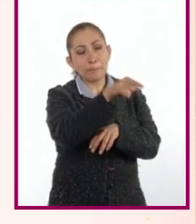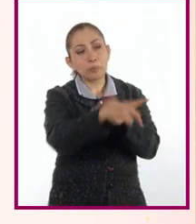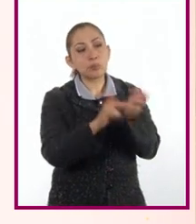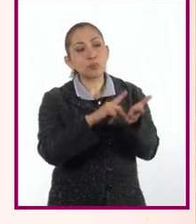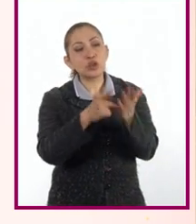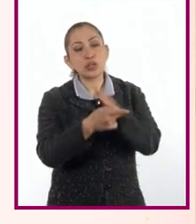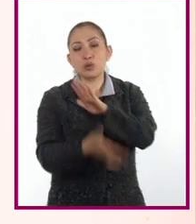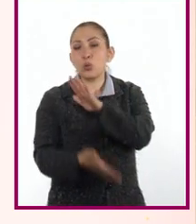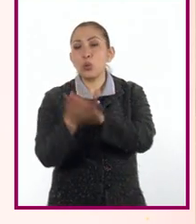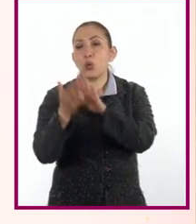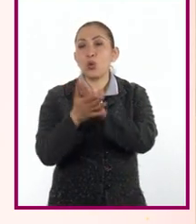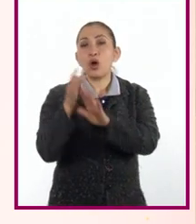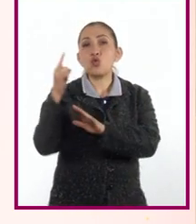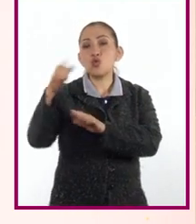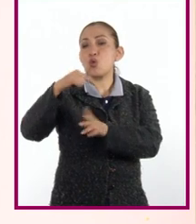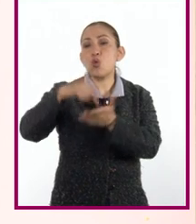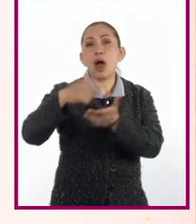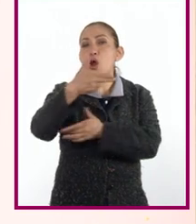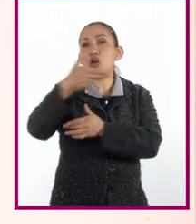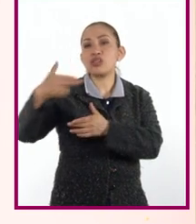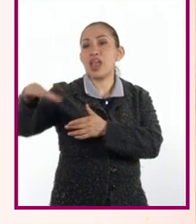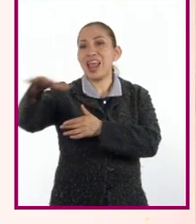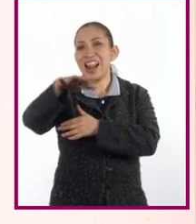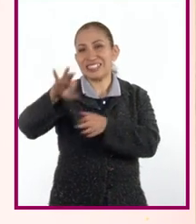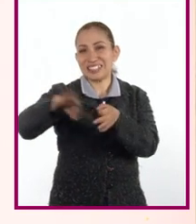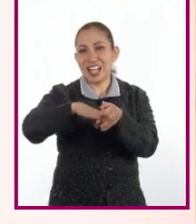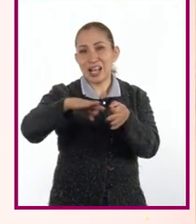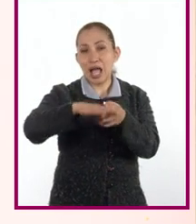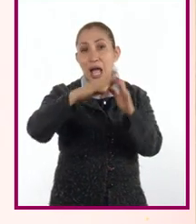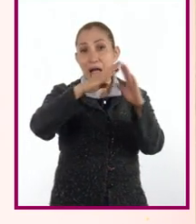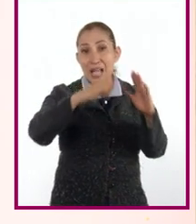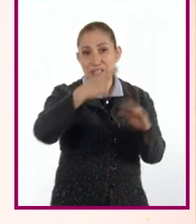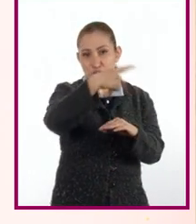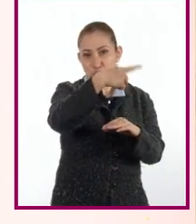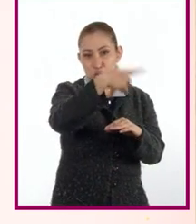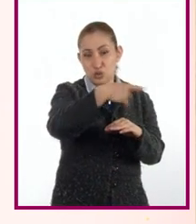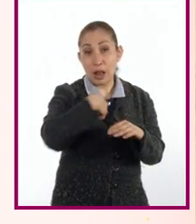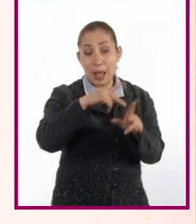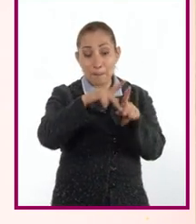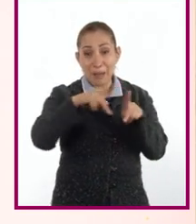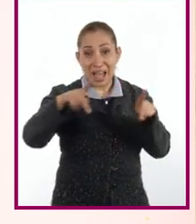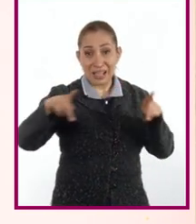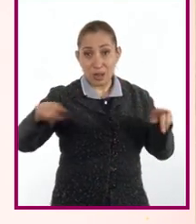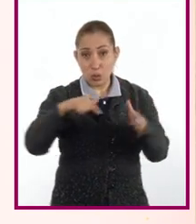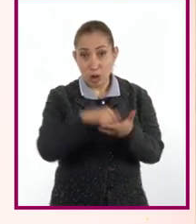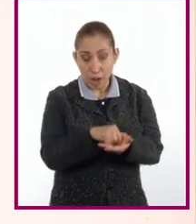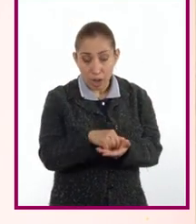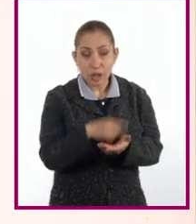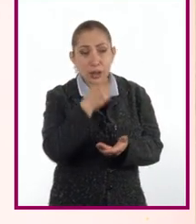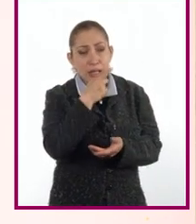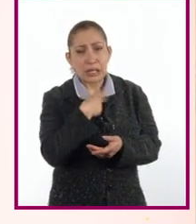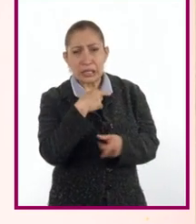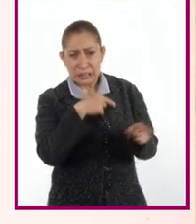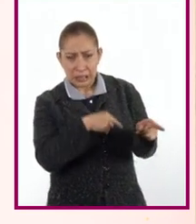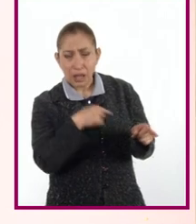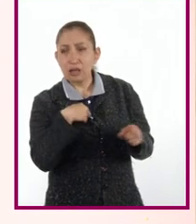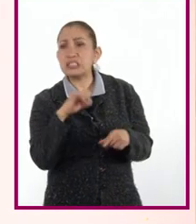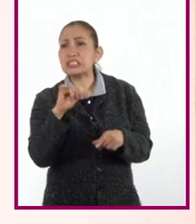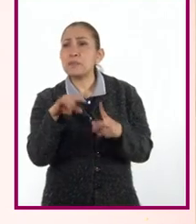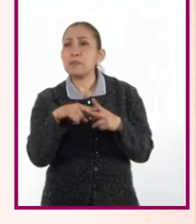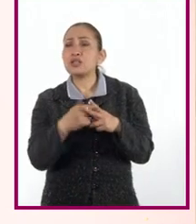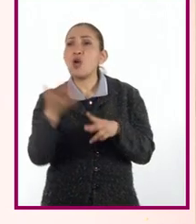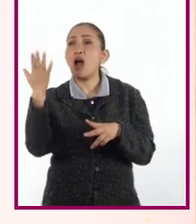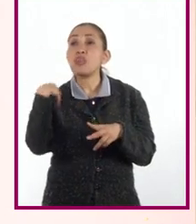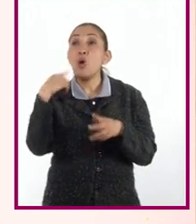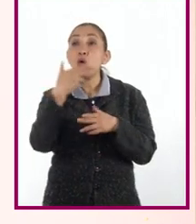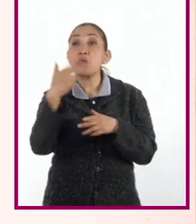proyecto de construcción de una zona hotelera cerca de la casa de uno de ellos, en la playa. Y comentaba que todo inició